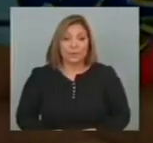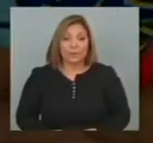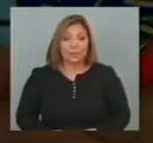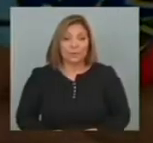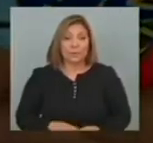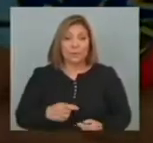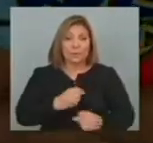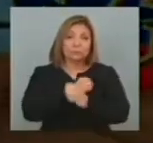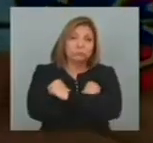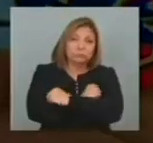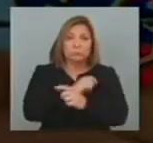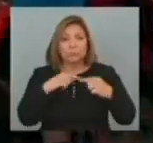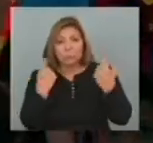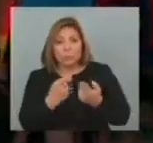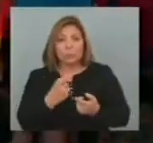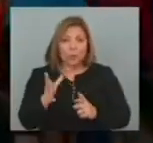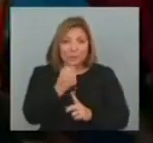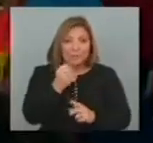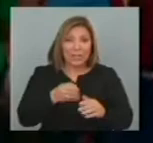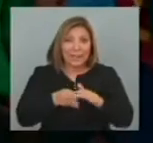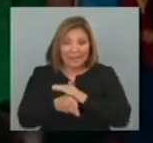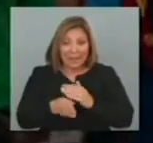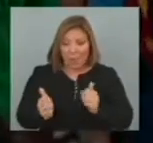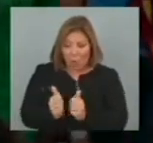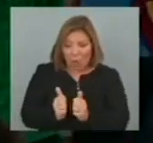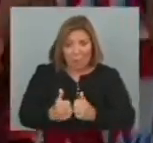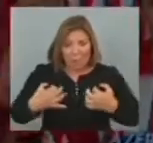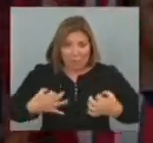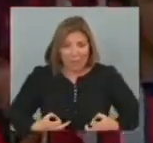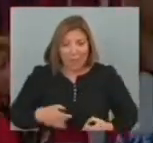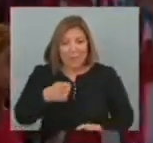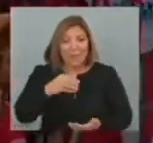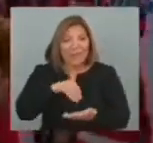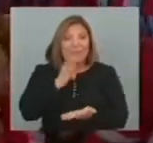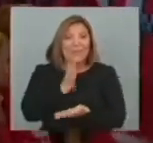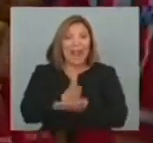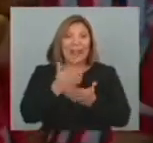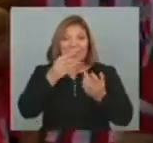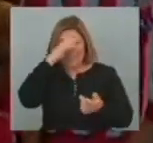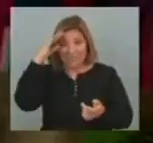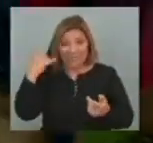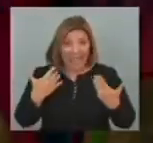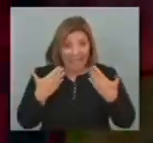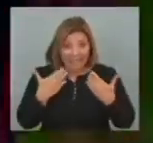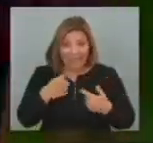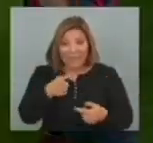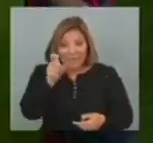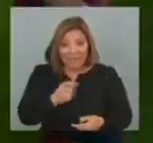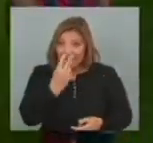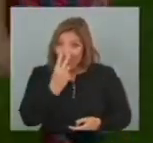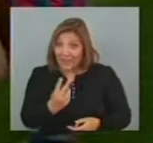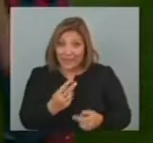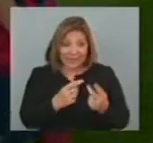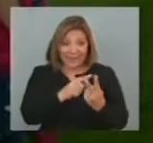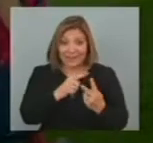De brazos cruzados Porque consiguió la entrada Bien acompañado Porque además de ser Una final de verano Lo particular de ver A este nene Y a